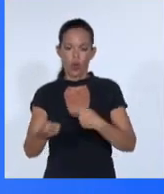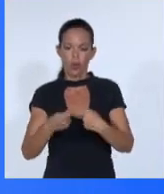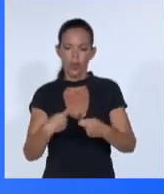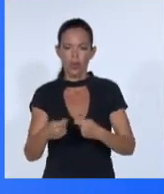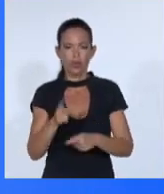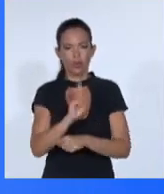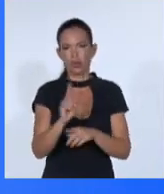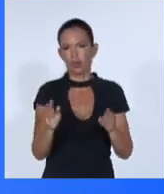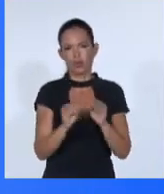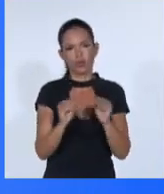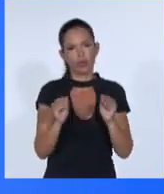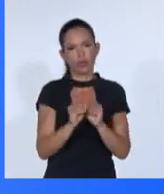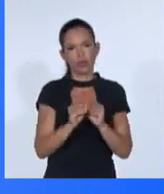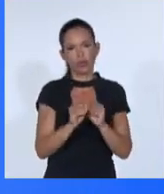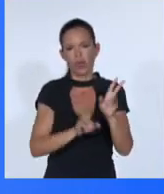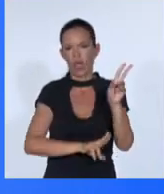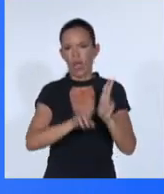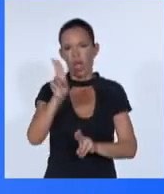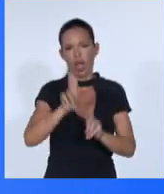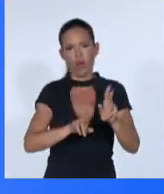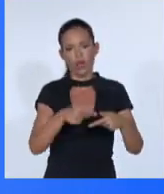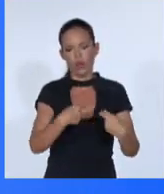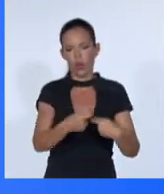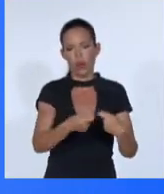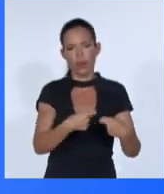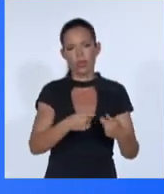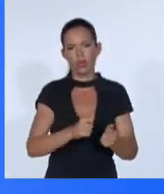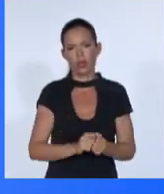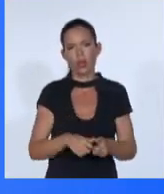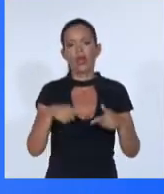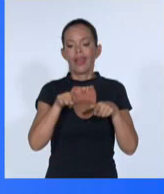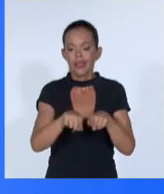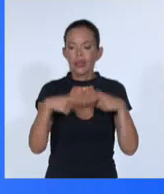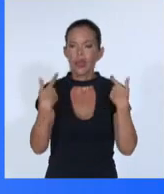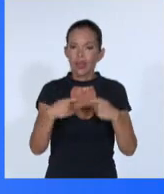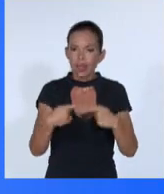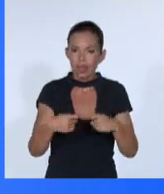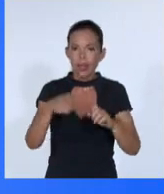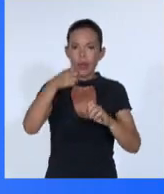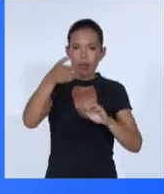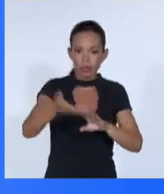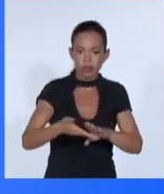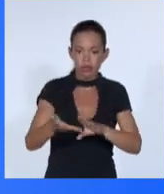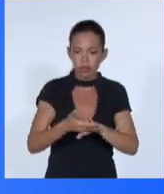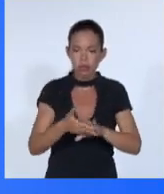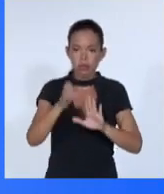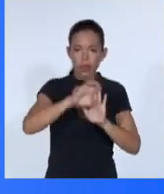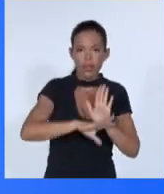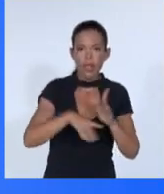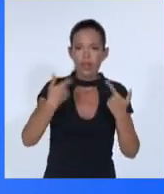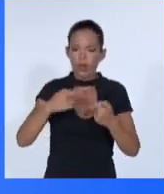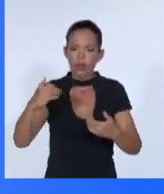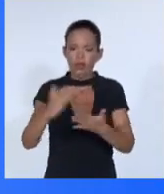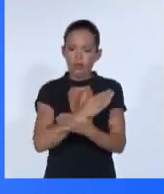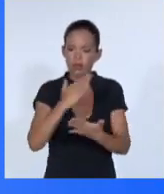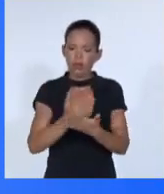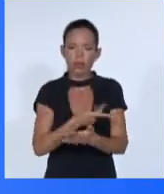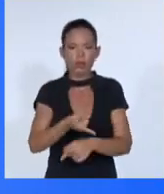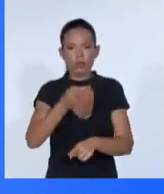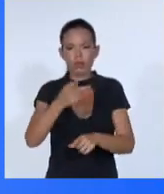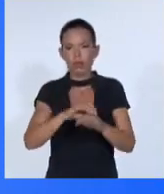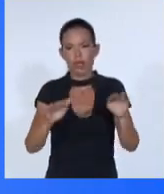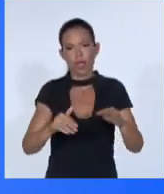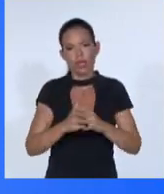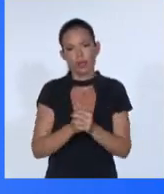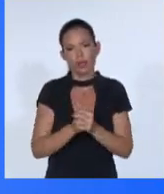acuerdos de la Organización Mundial del Comercio, deben ser eliminadas con toda prontitud. Tal es el caso de los